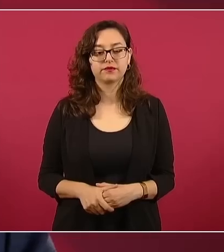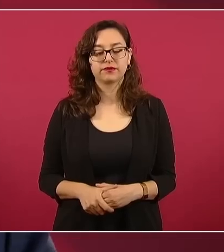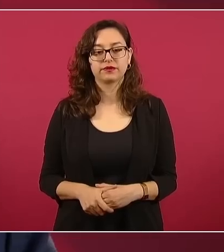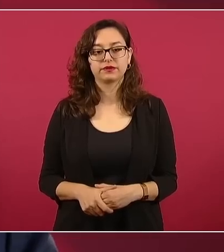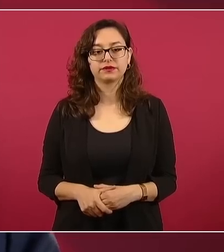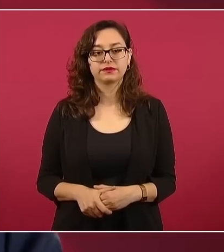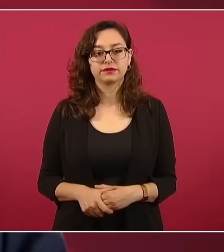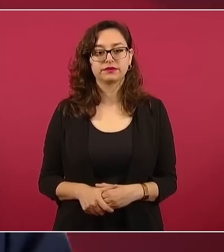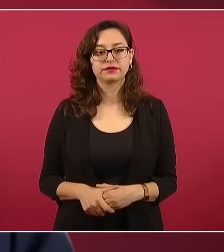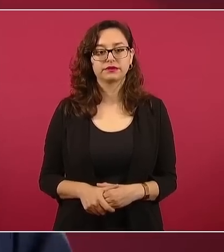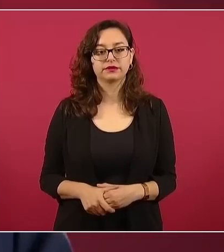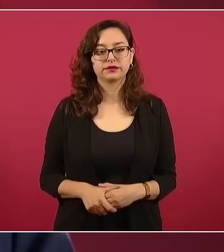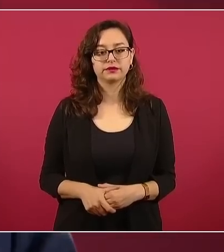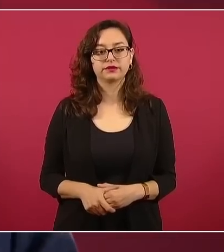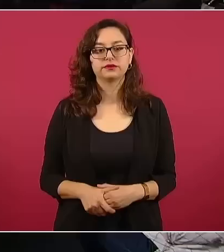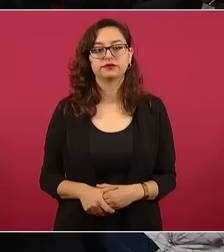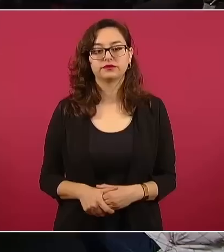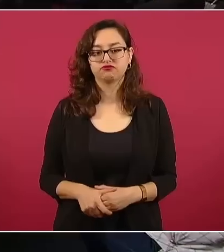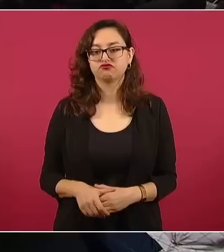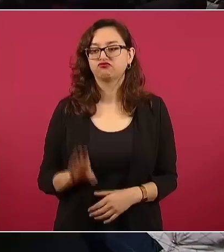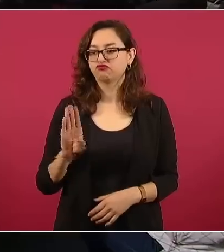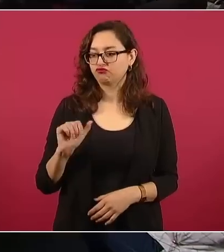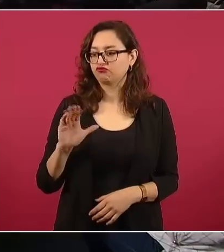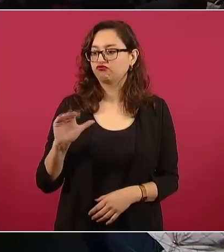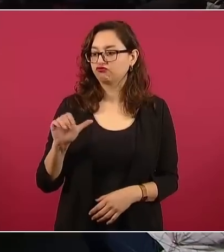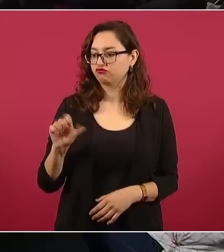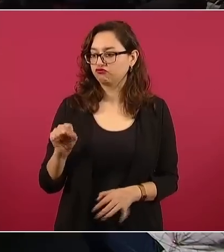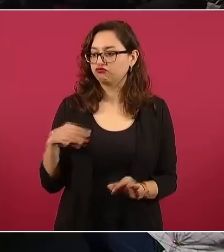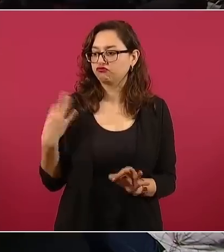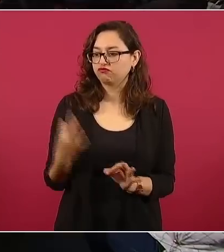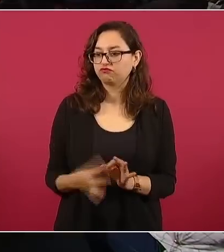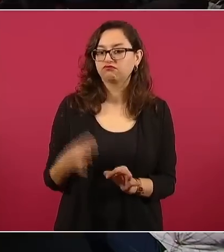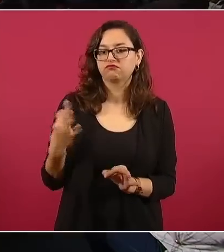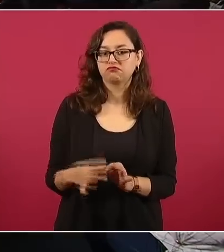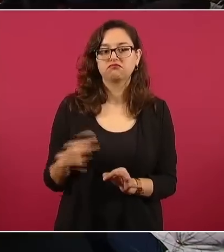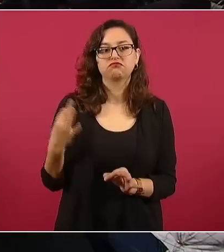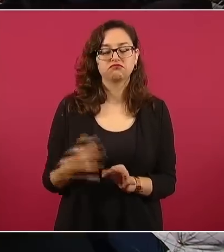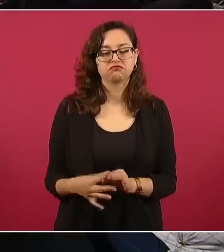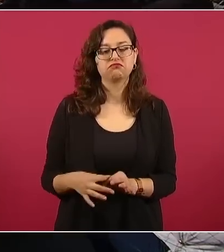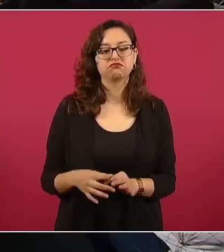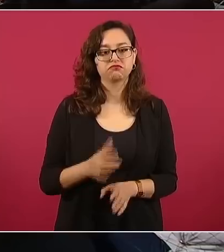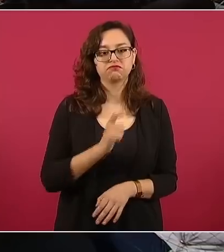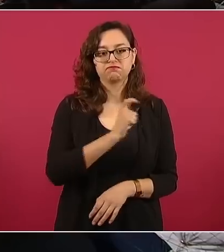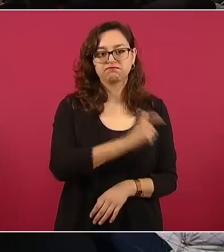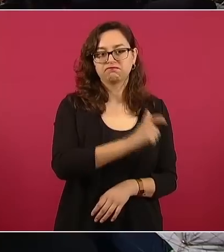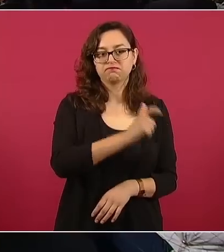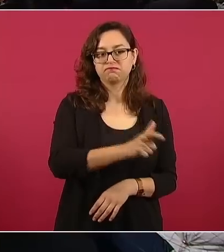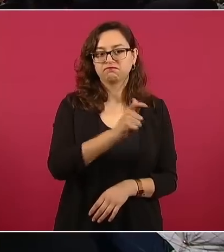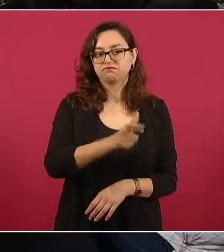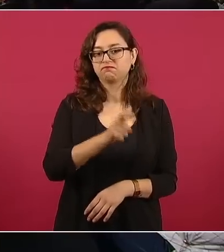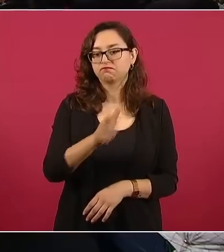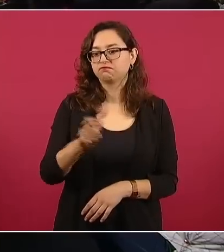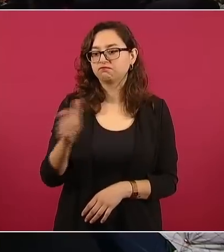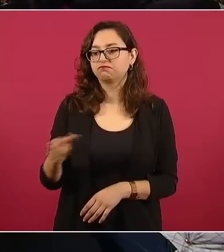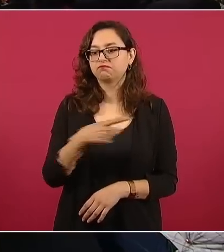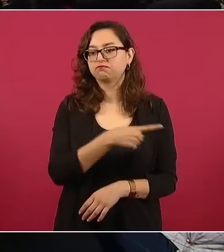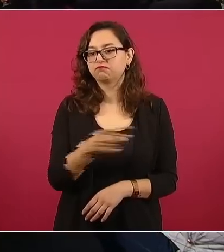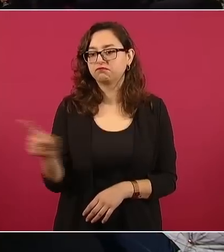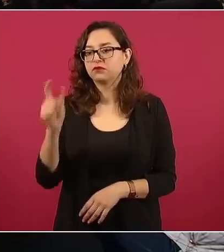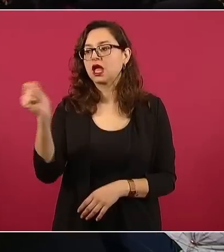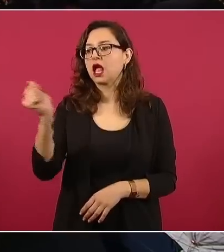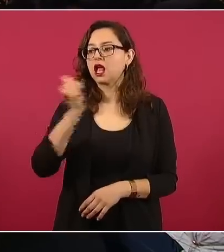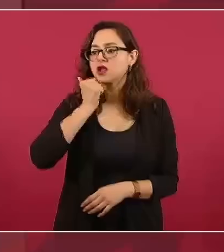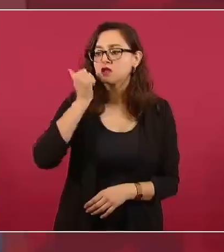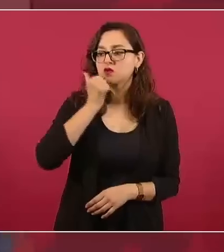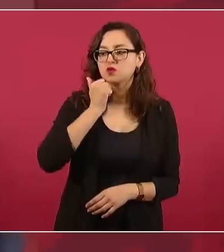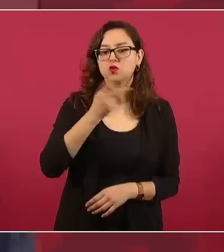Se están entregando becas para que estudiantes de familias